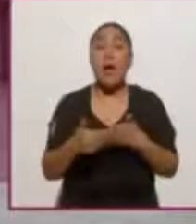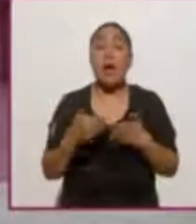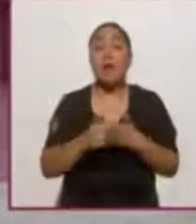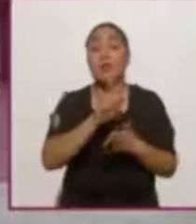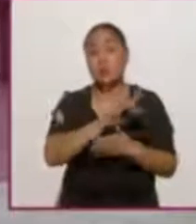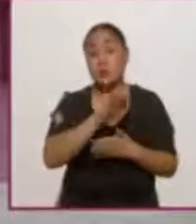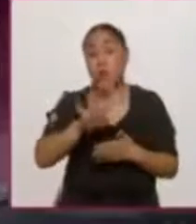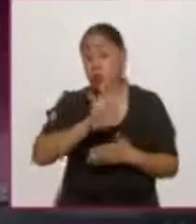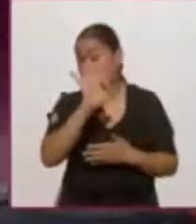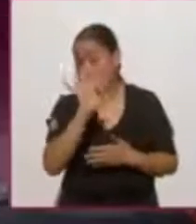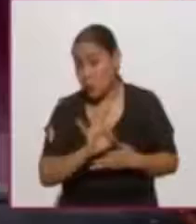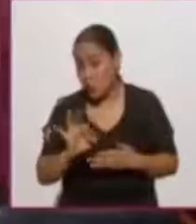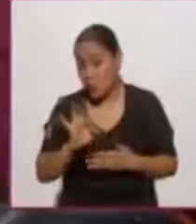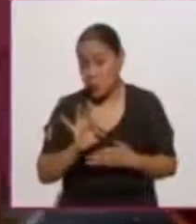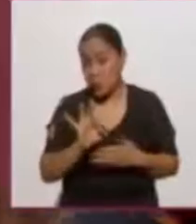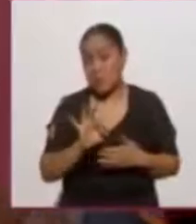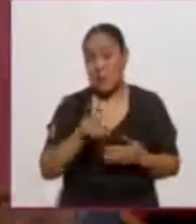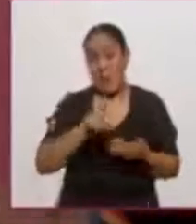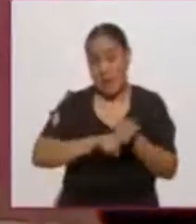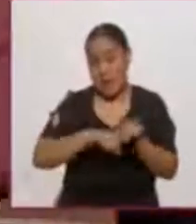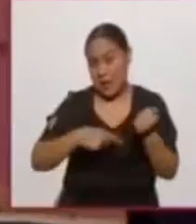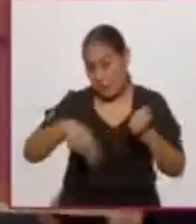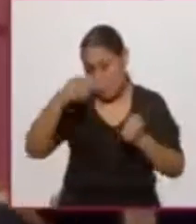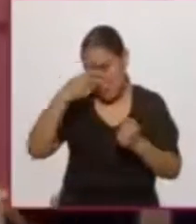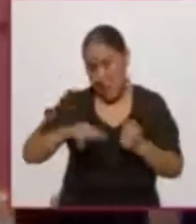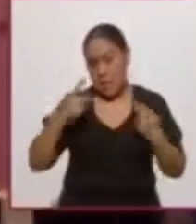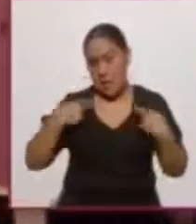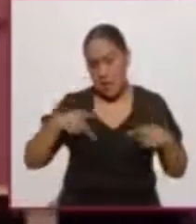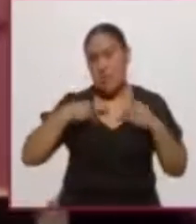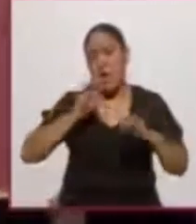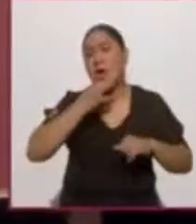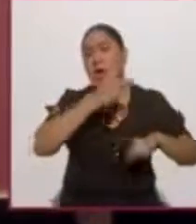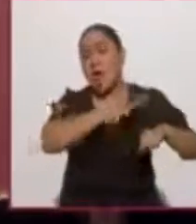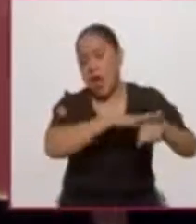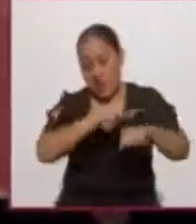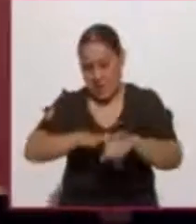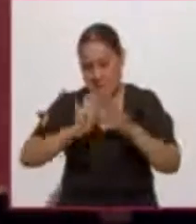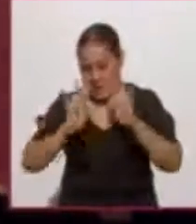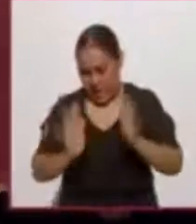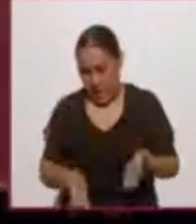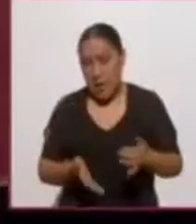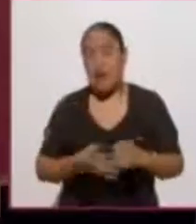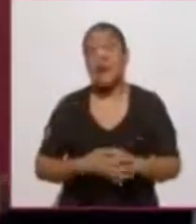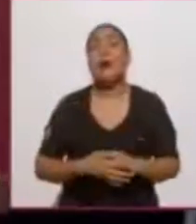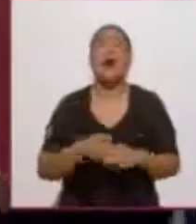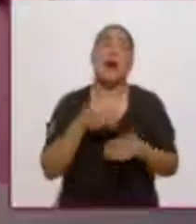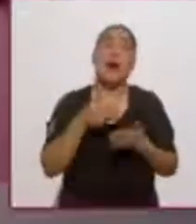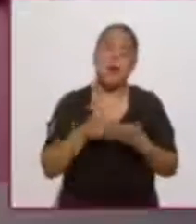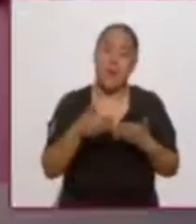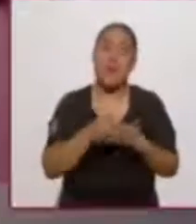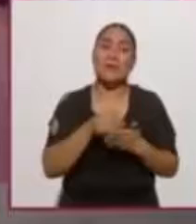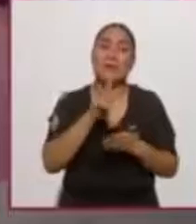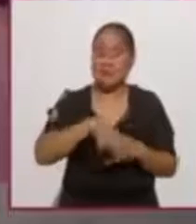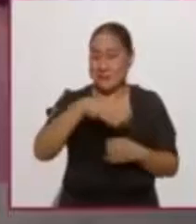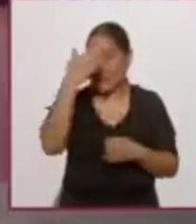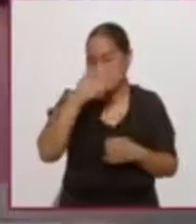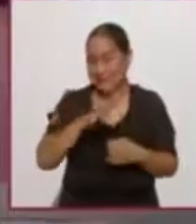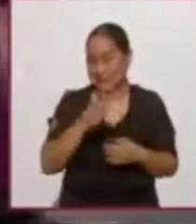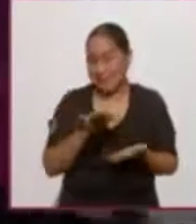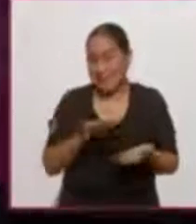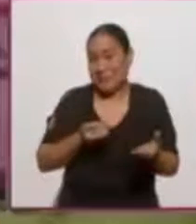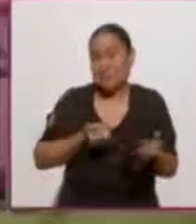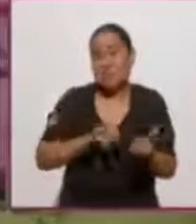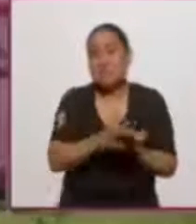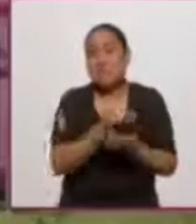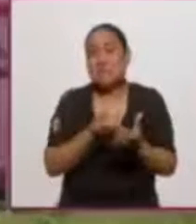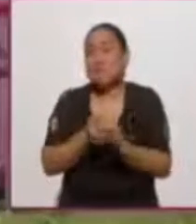% del público de los mexicanos se enteró. Nuevamente hay que recordar que como no podemos salir a hacer todavía mediciones